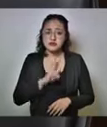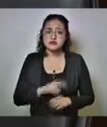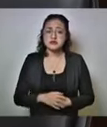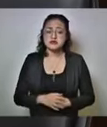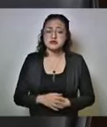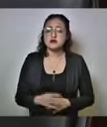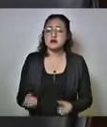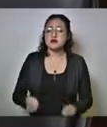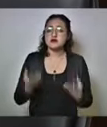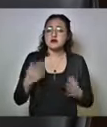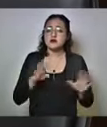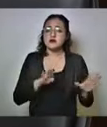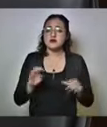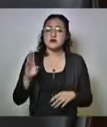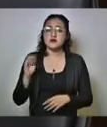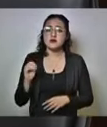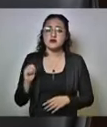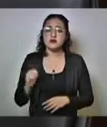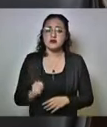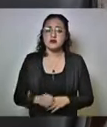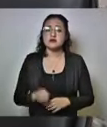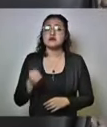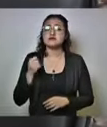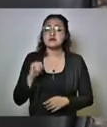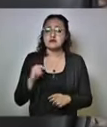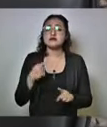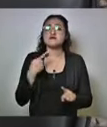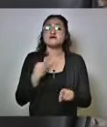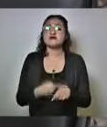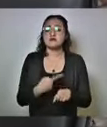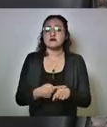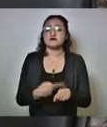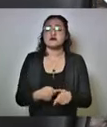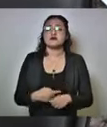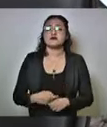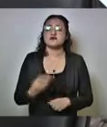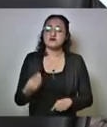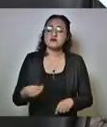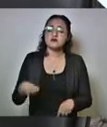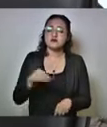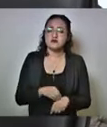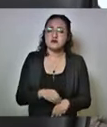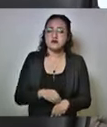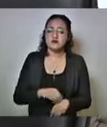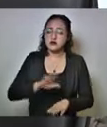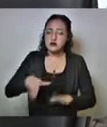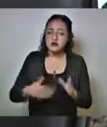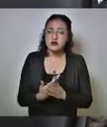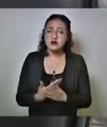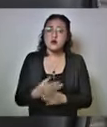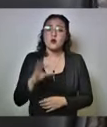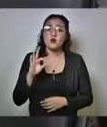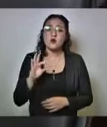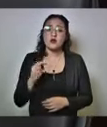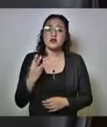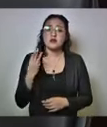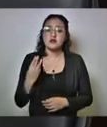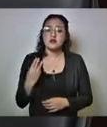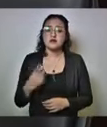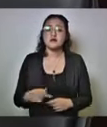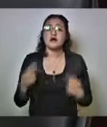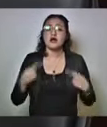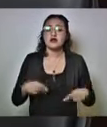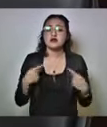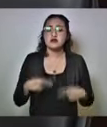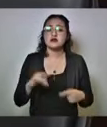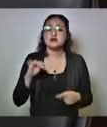909 han dado como resultado positivo. Se agregan de ayer a hoy 43 muestras